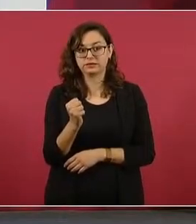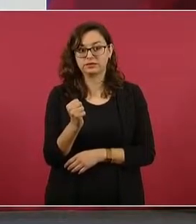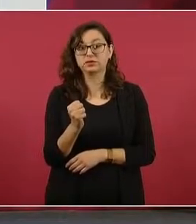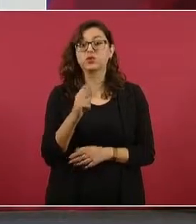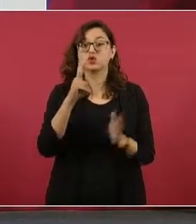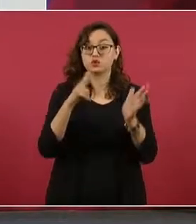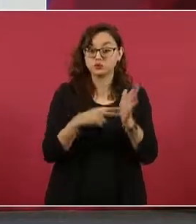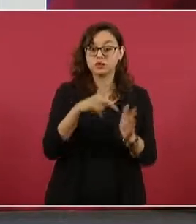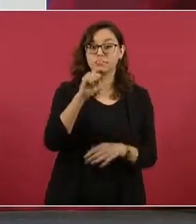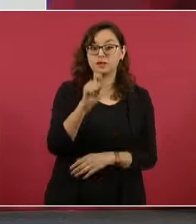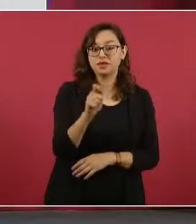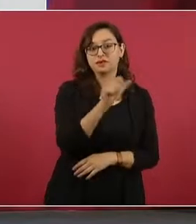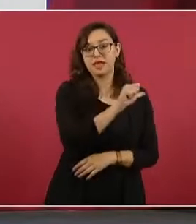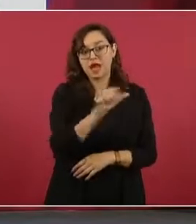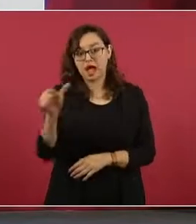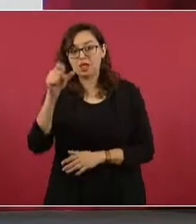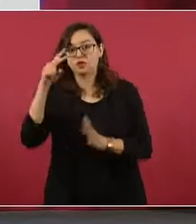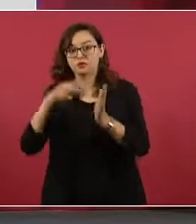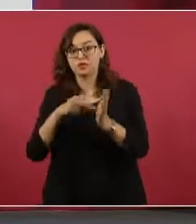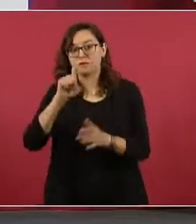Del 20 al 21,